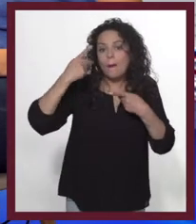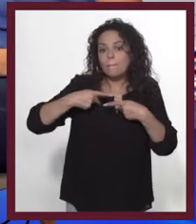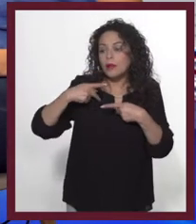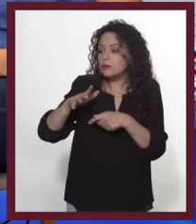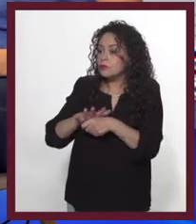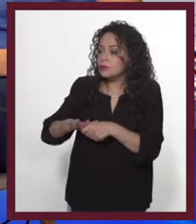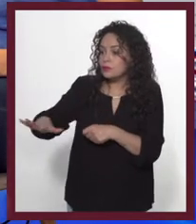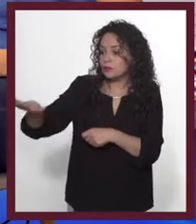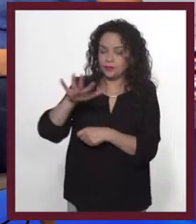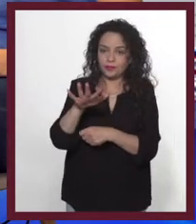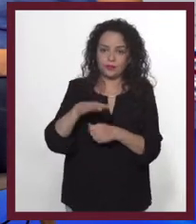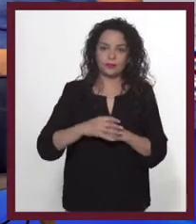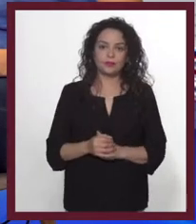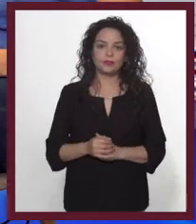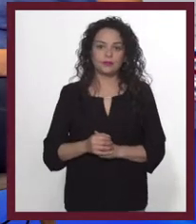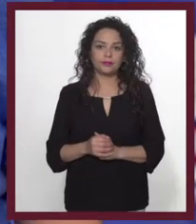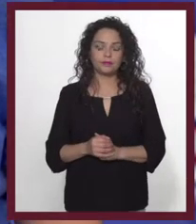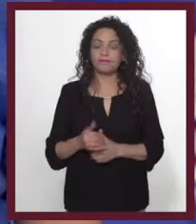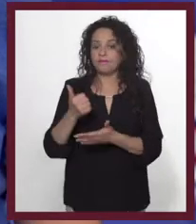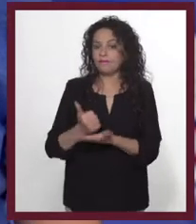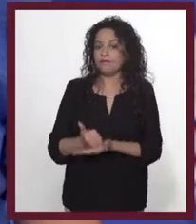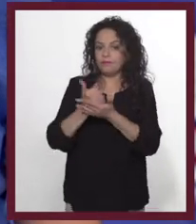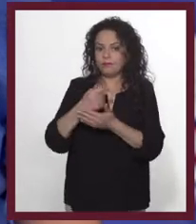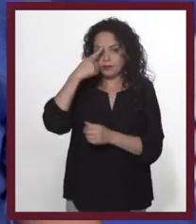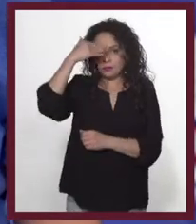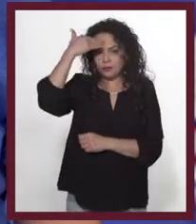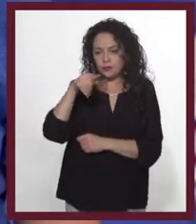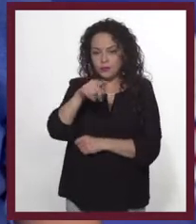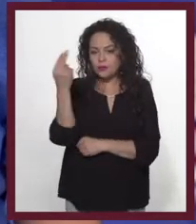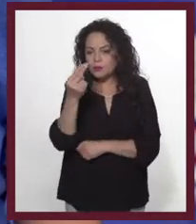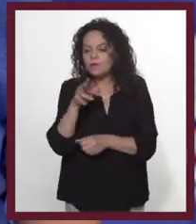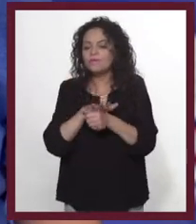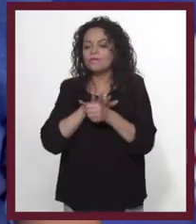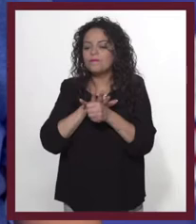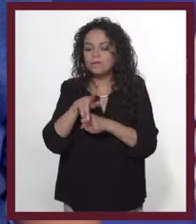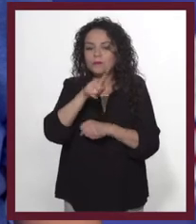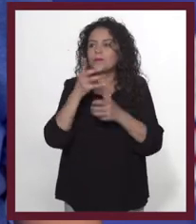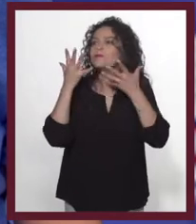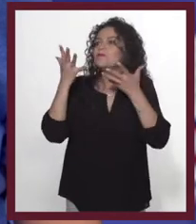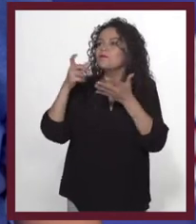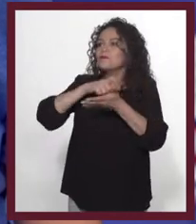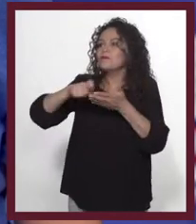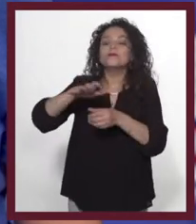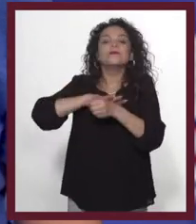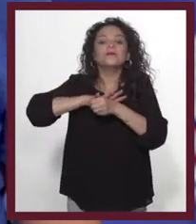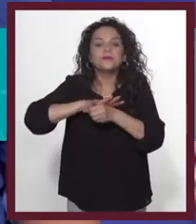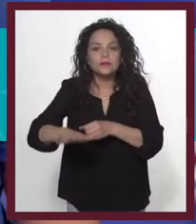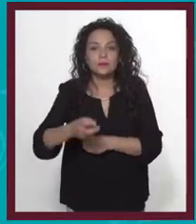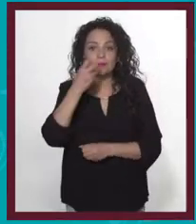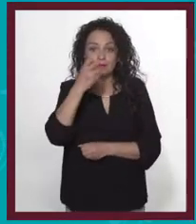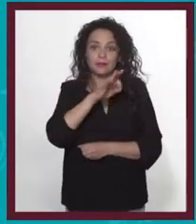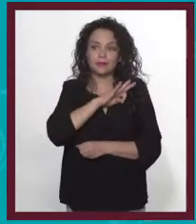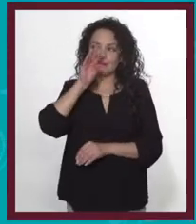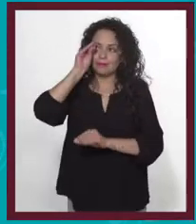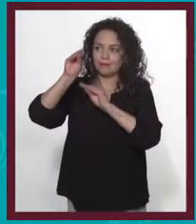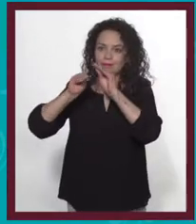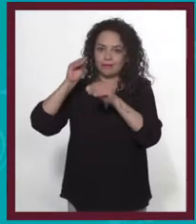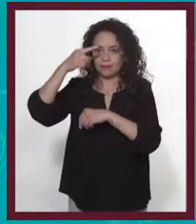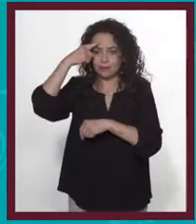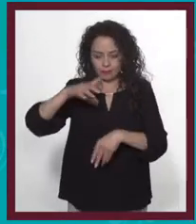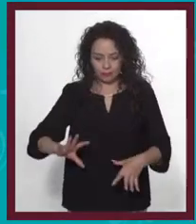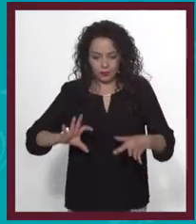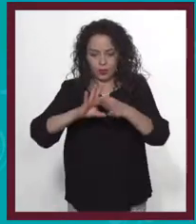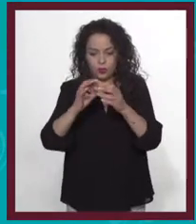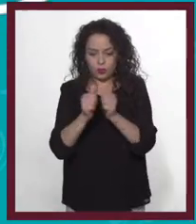perfectamente a tu público. Te ayuda a saber qué desea o necesita. Y entonces puedes elaborar un mensaje que